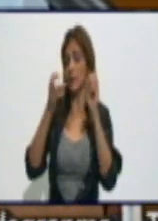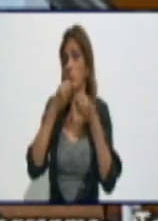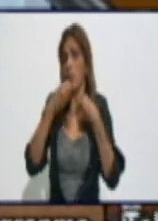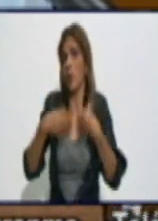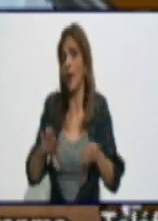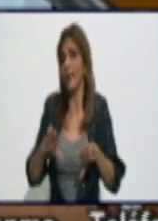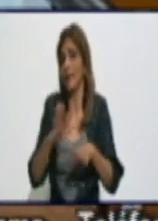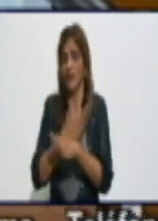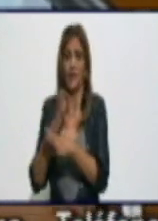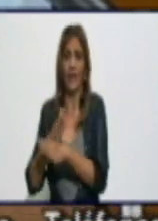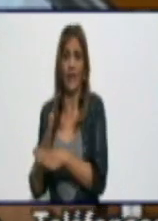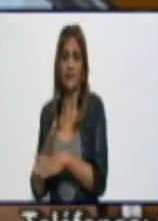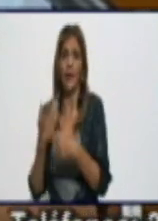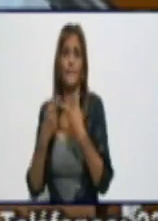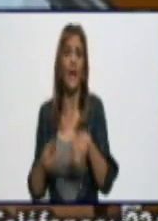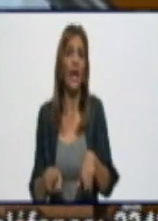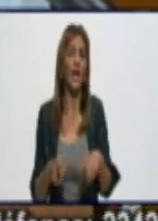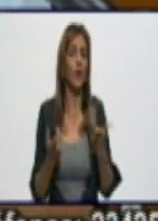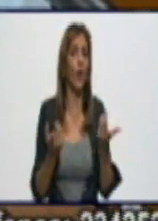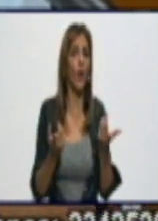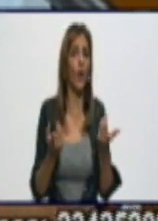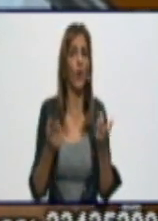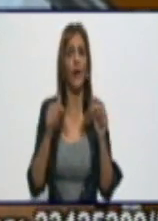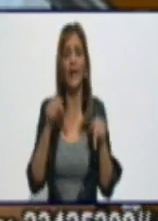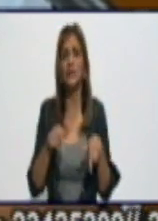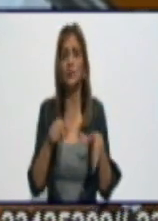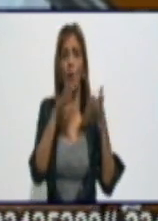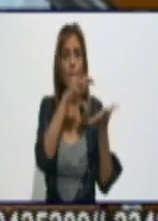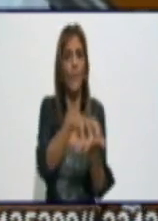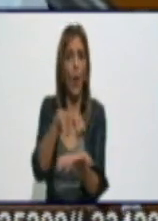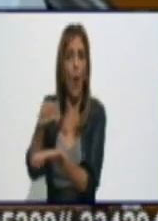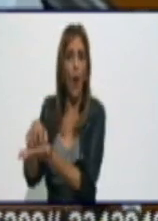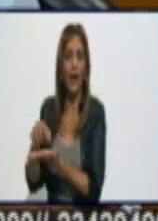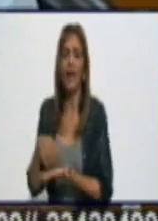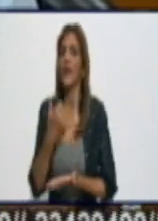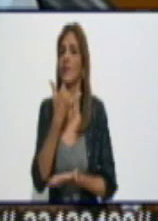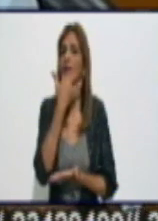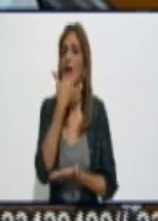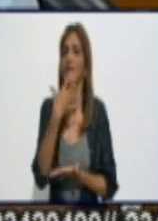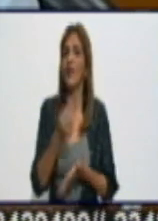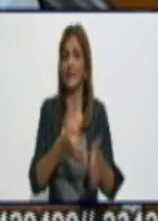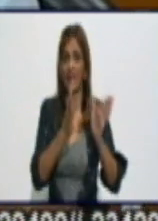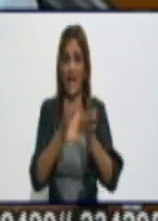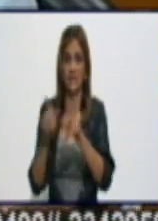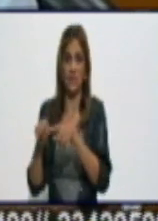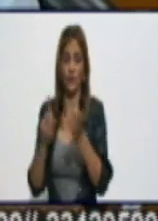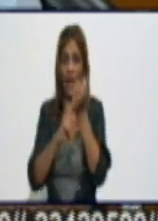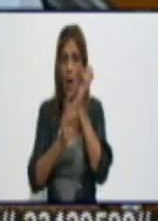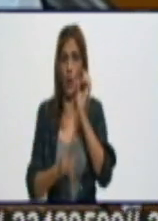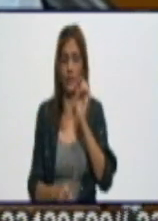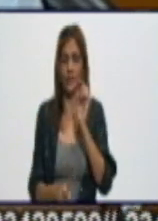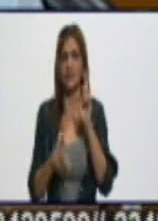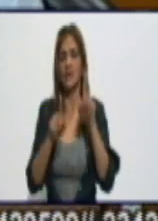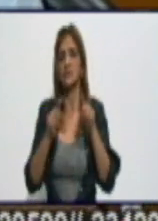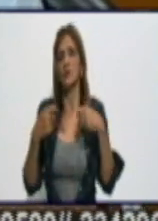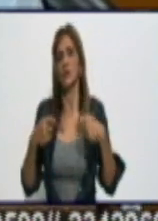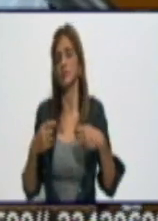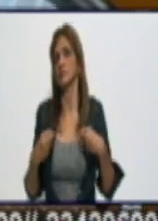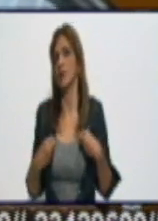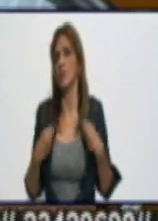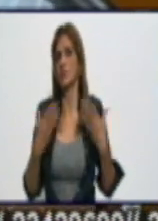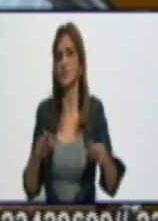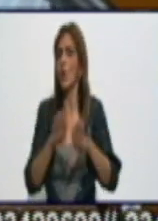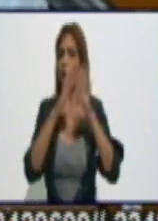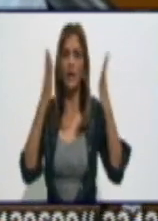política. Esta tabla o estos bloques de afectación preconcebidos estarían a disposición de todos los medios de prensa.